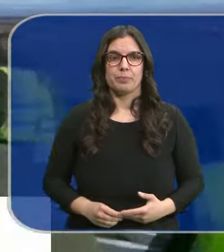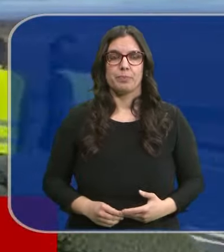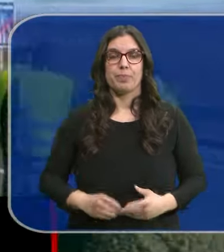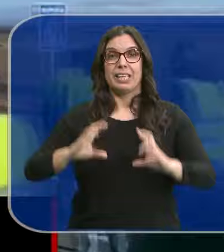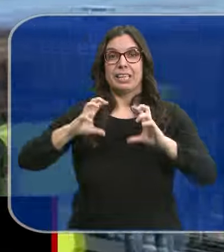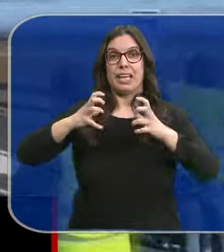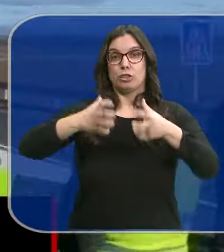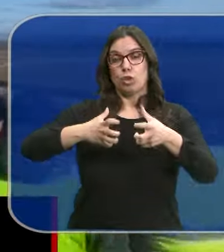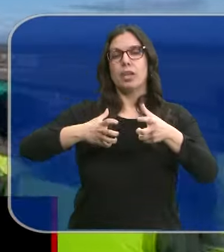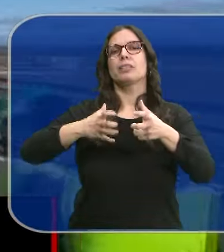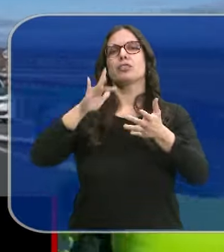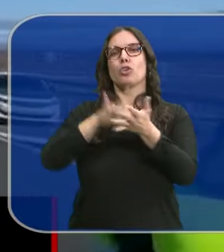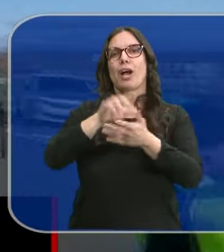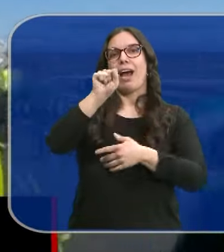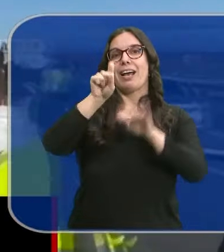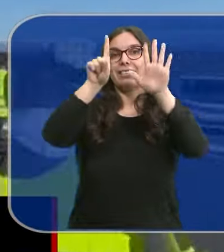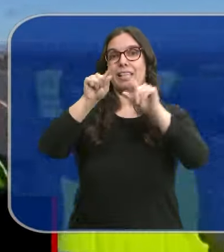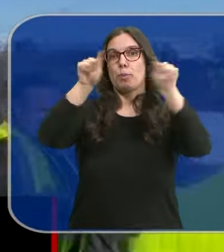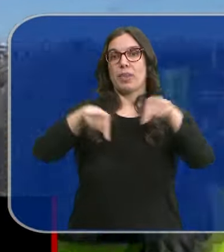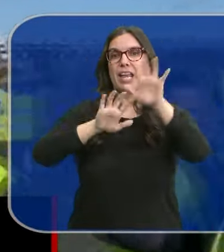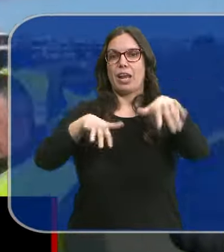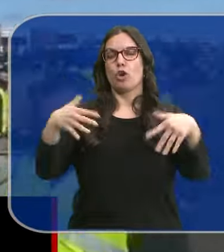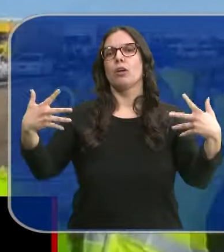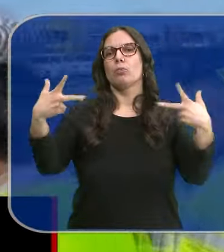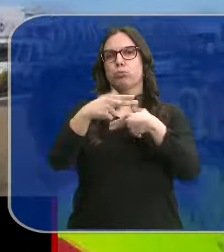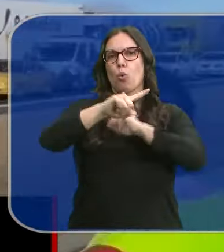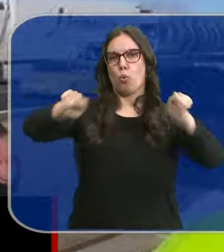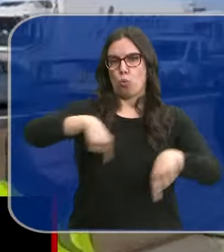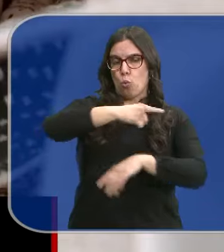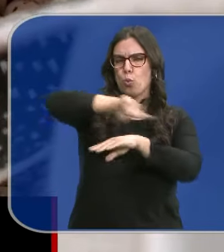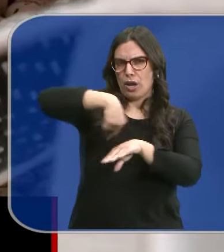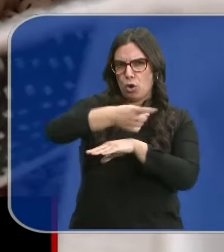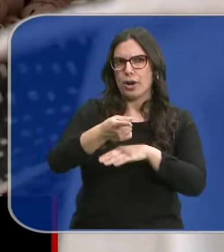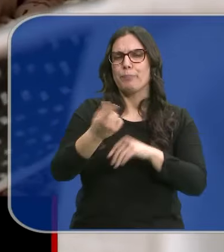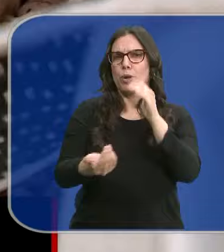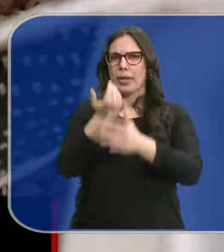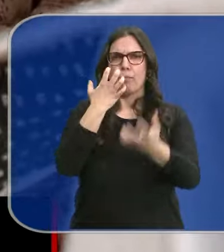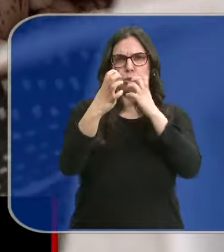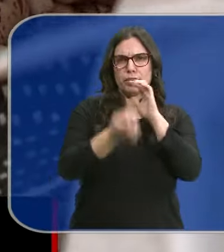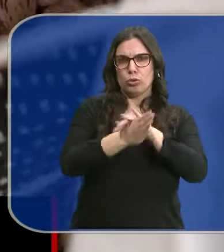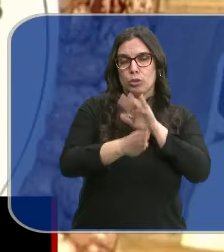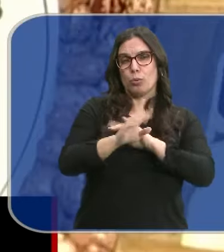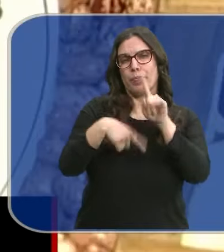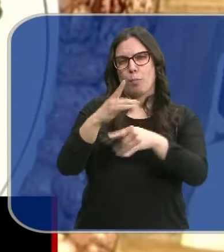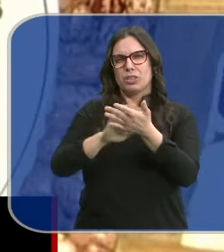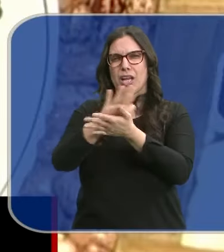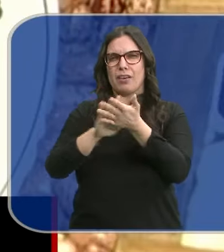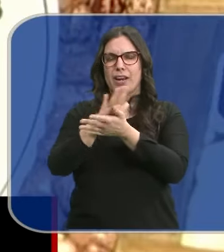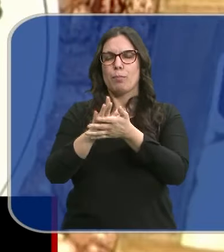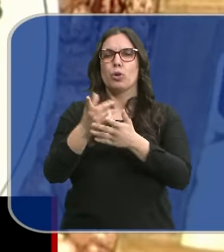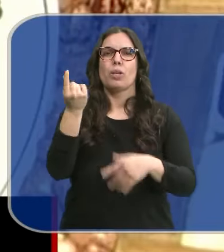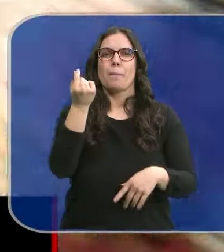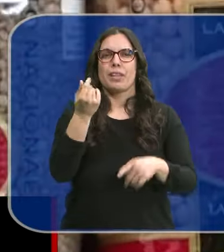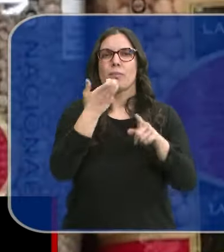Los tractores cortan durante una hora la A6 en la provincia de León. Mañana de protestas agrícolas en una jornada en la que les hablaremos de los precios de la legumbre.